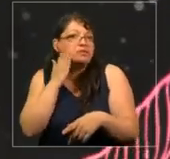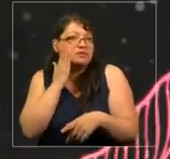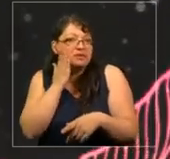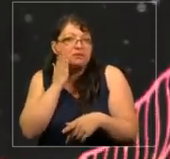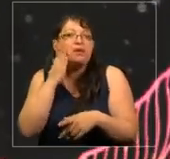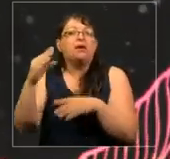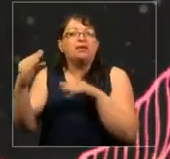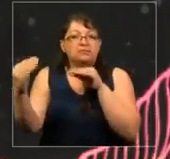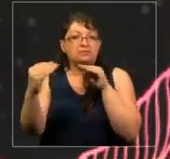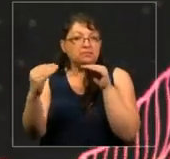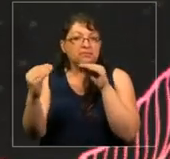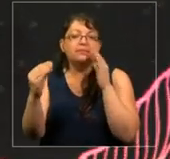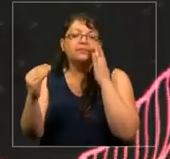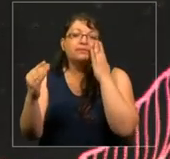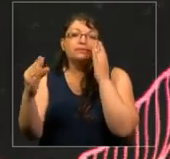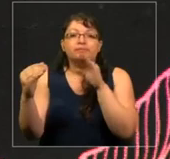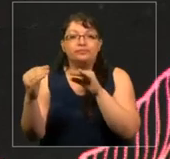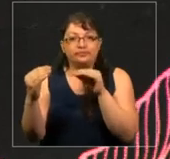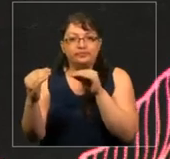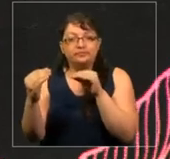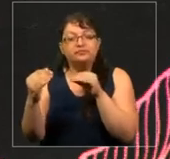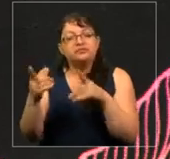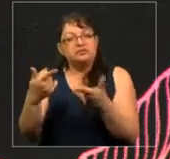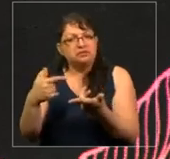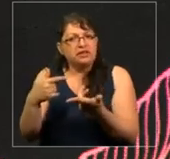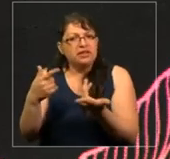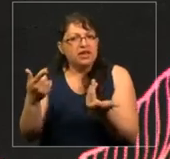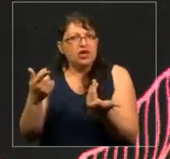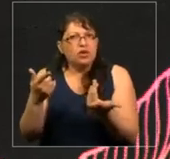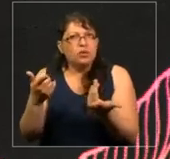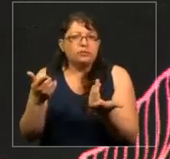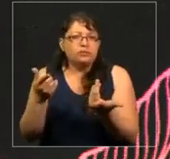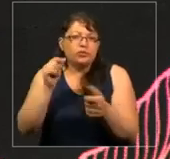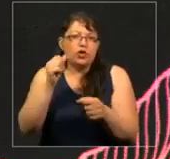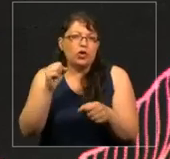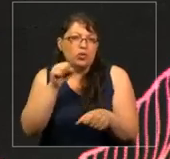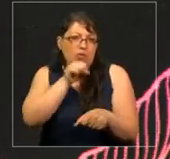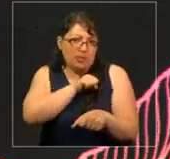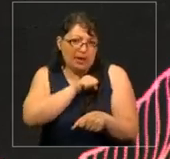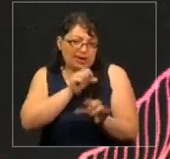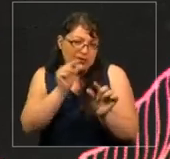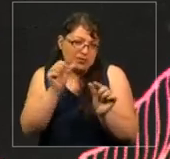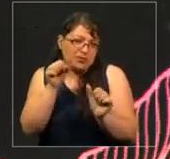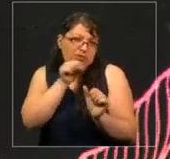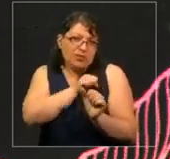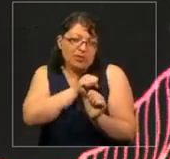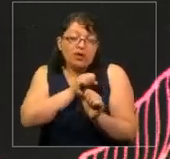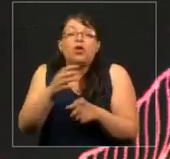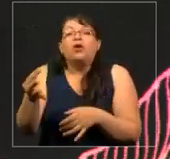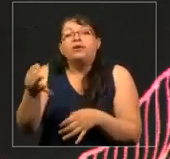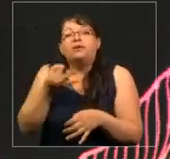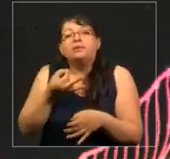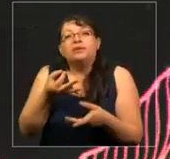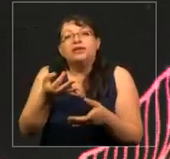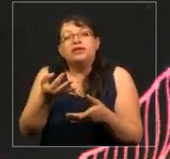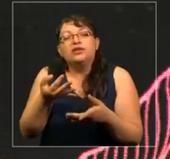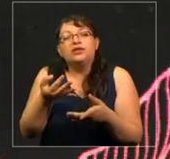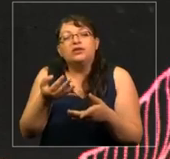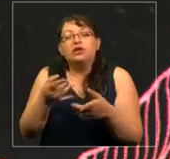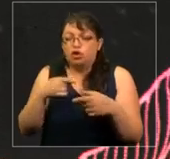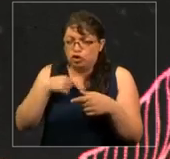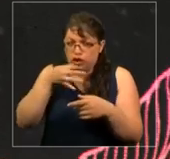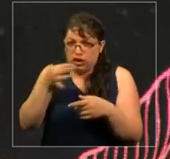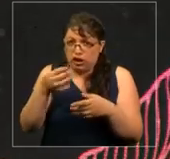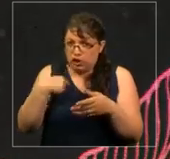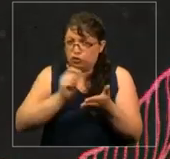hablaba y bastante confianzudo, yo diría. Y me preguntó qué hacía yo para... Y le dije que era una